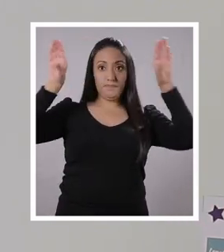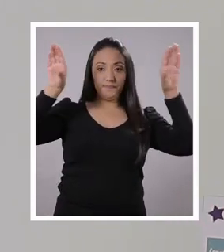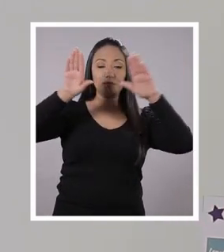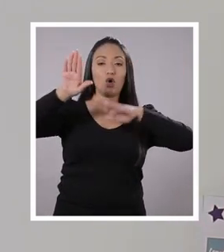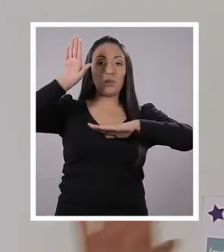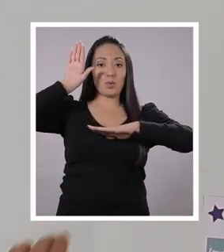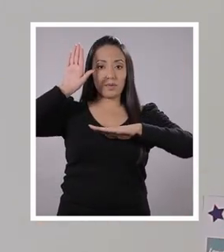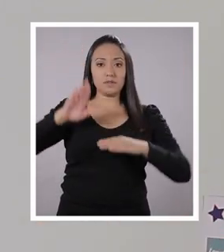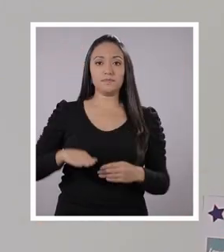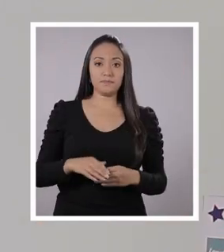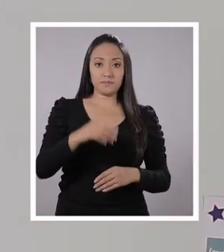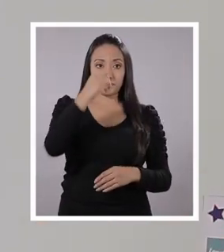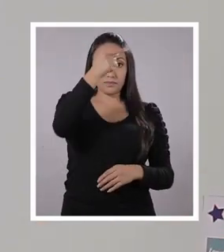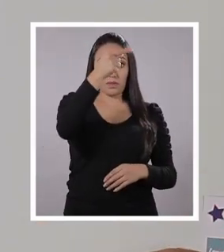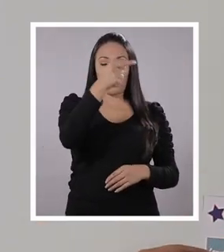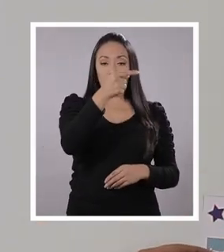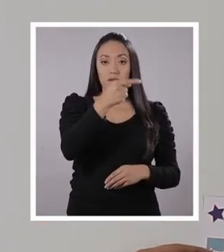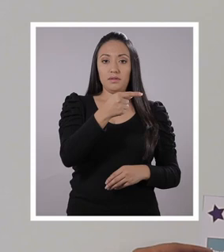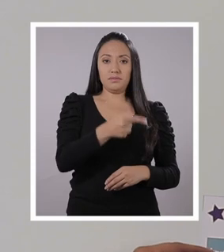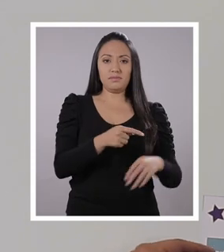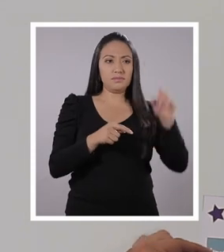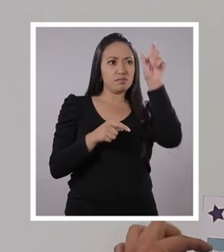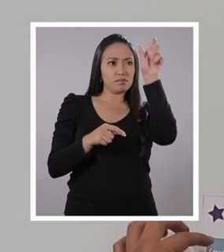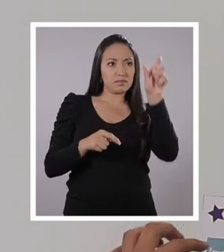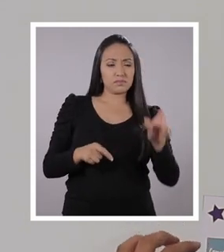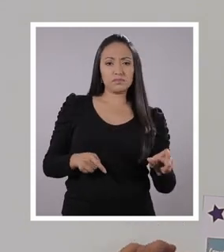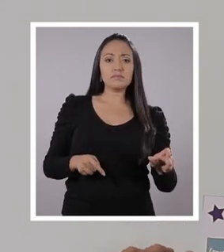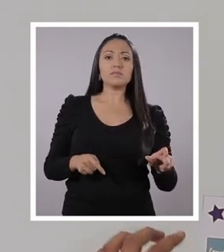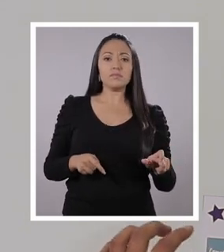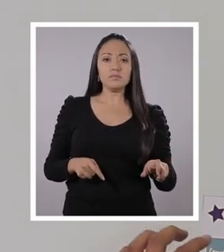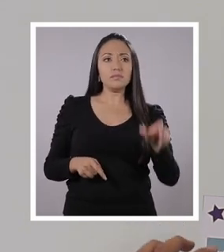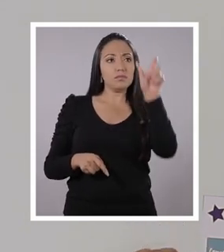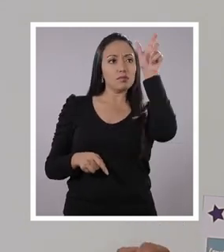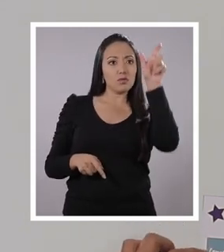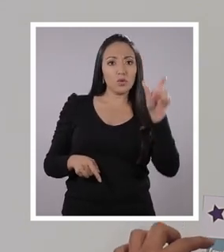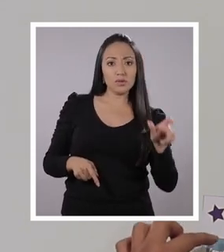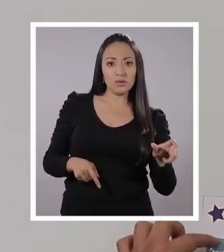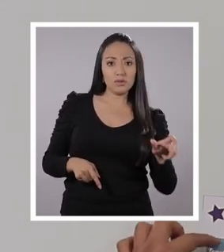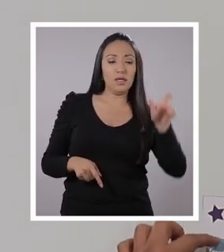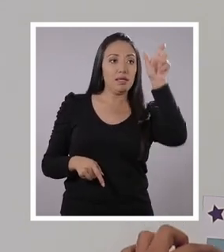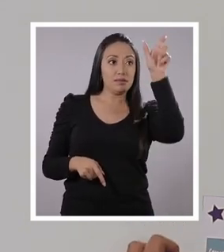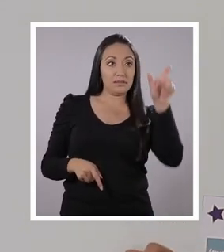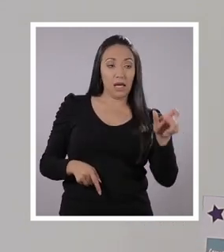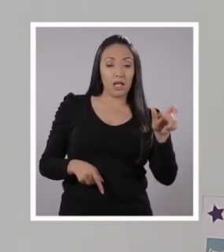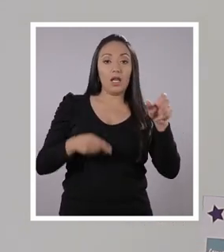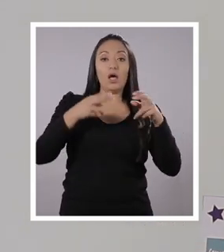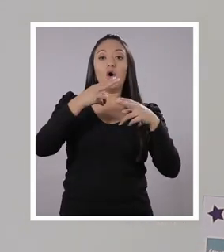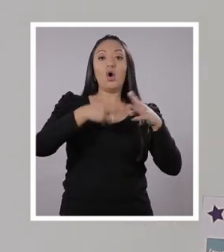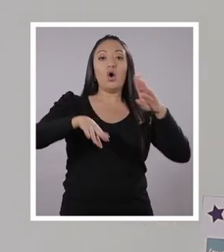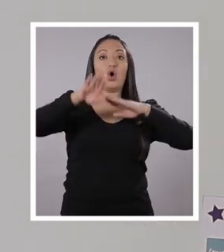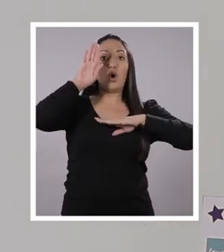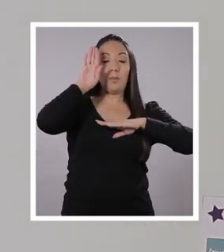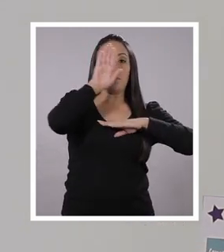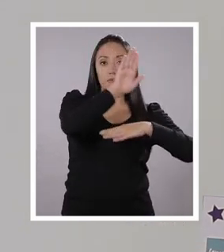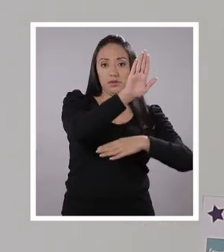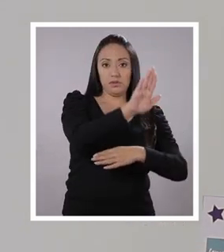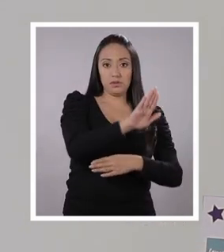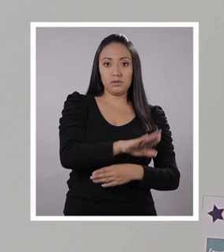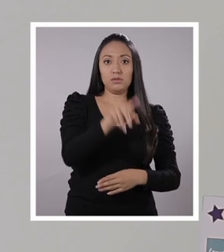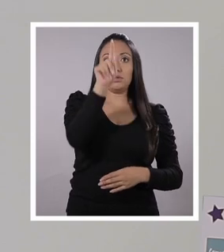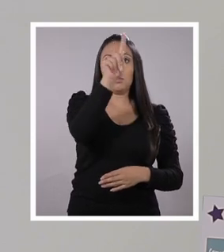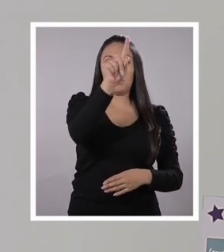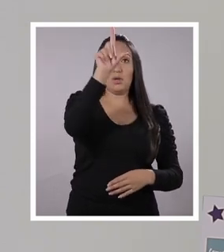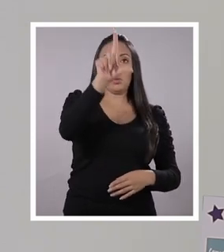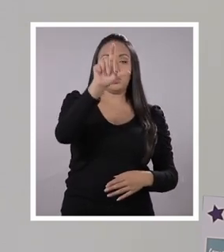tiene el título que dice compromisos. Una, ¿cómo se llamaría? Una casilla donde están los compromisos y donde vamos a poner los compromisos.